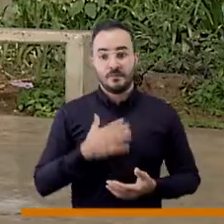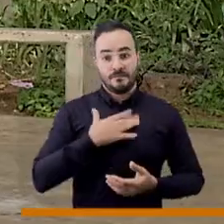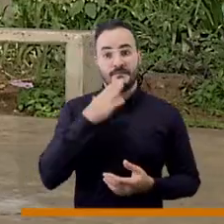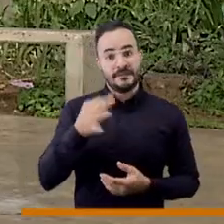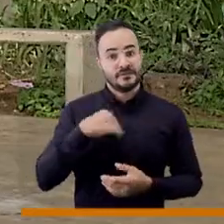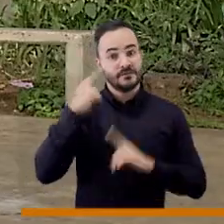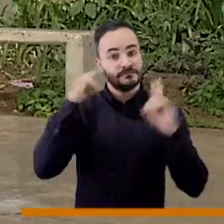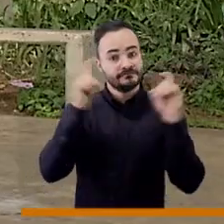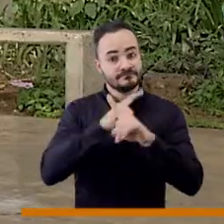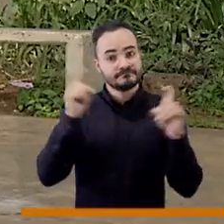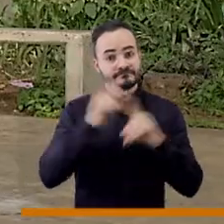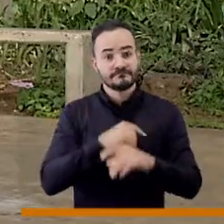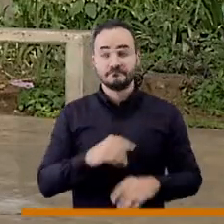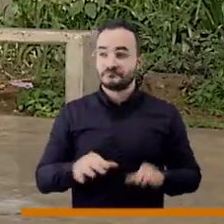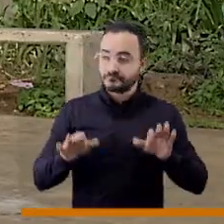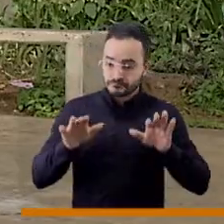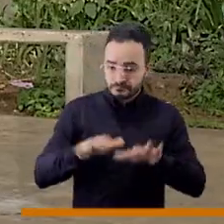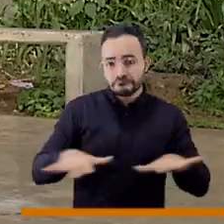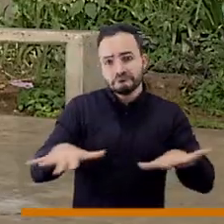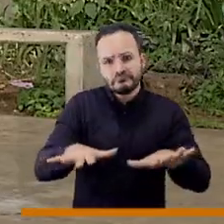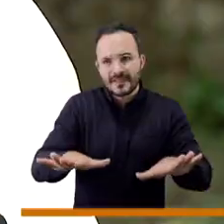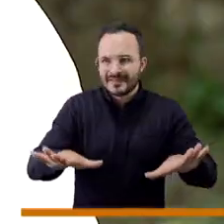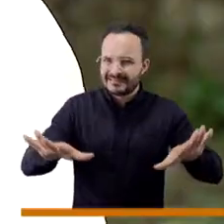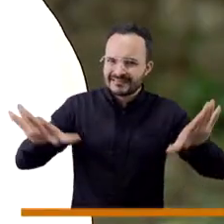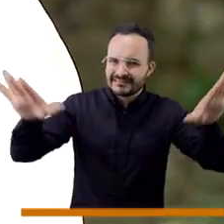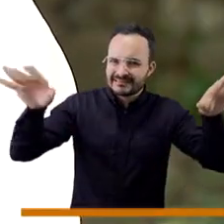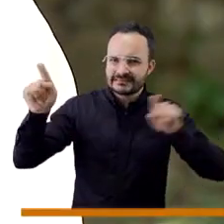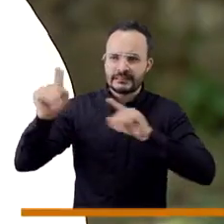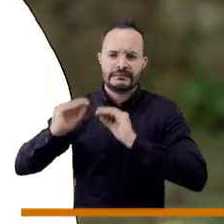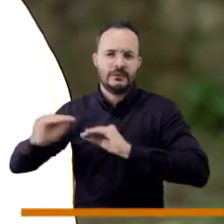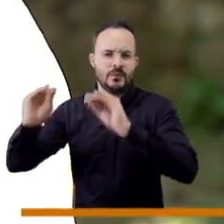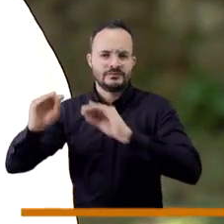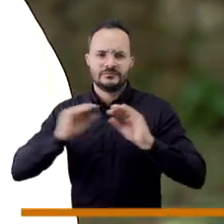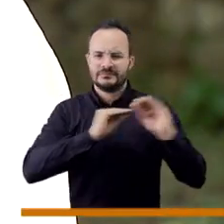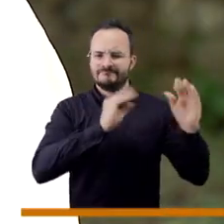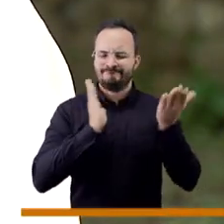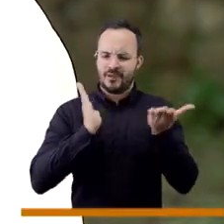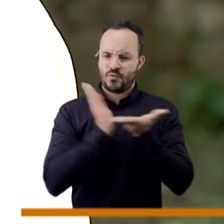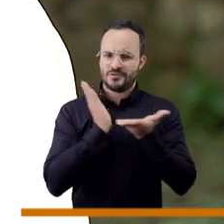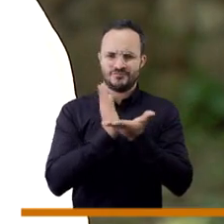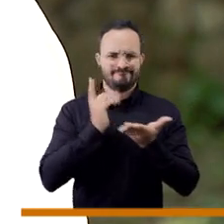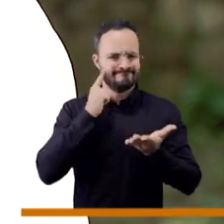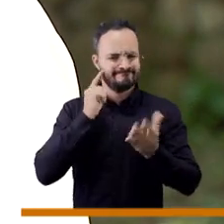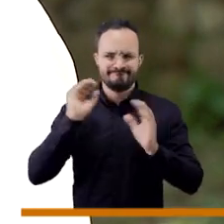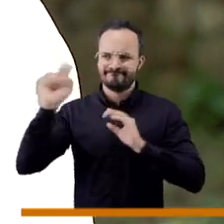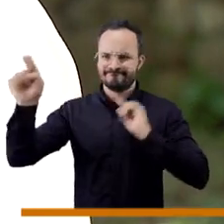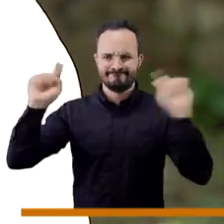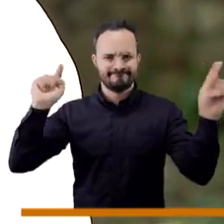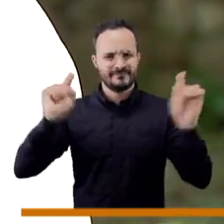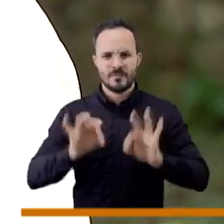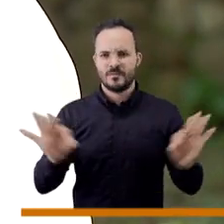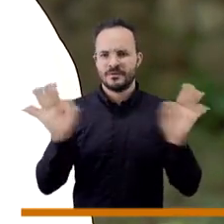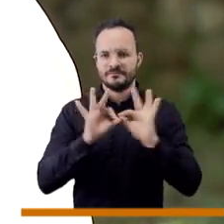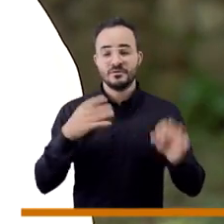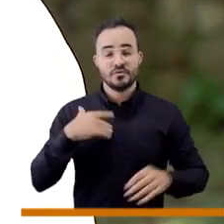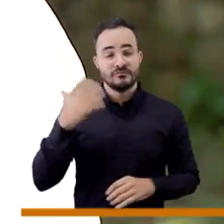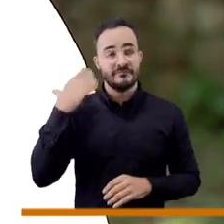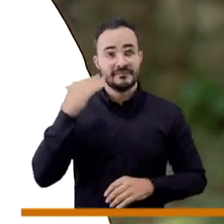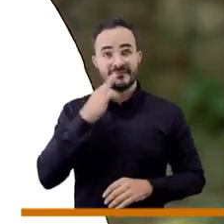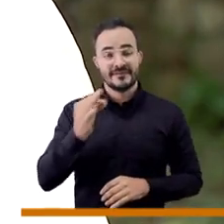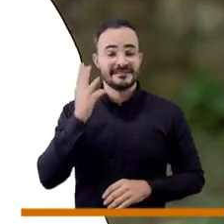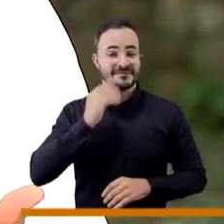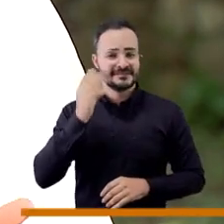educación, la educación en las periferias, en estos muchachos, son, digamos yo tengo unas experiencias bonitas con